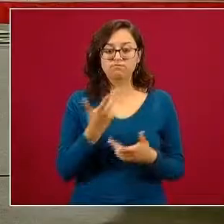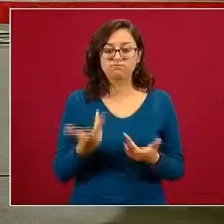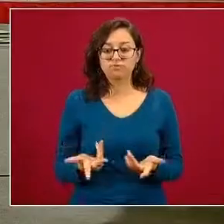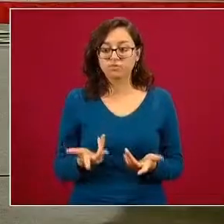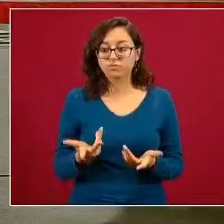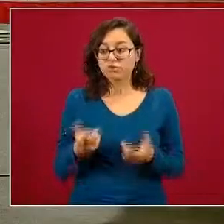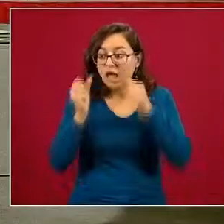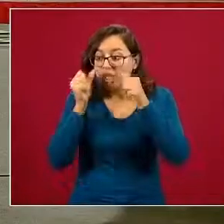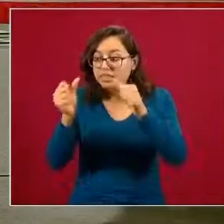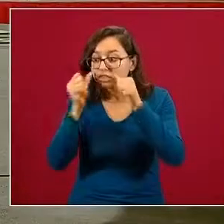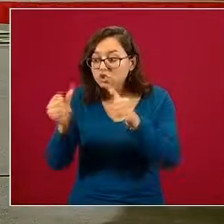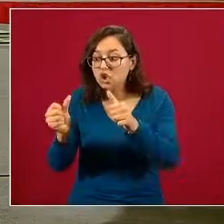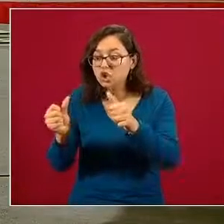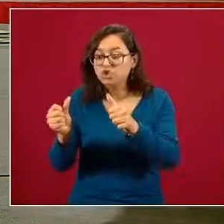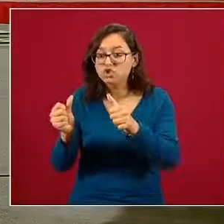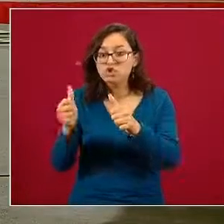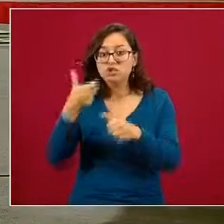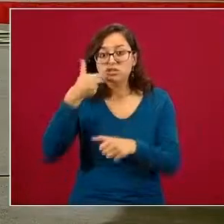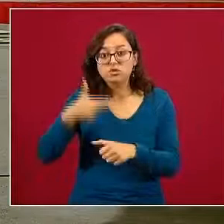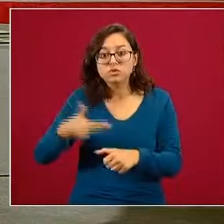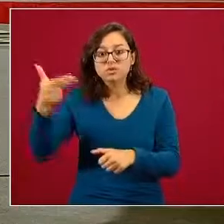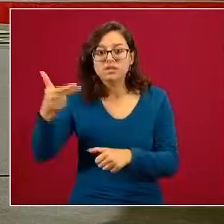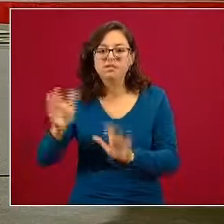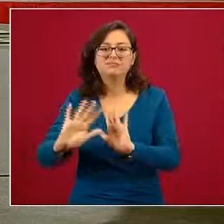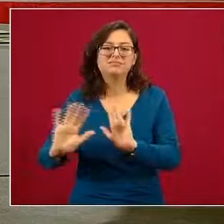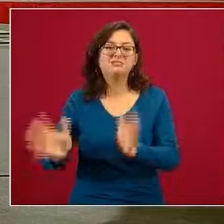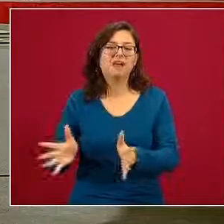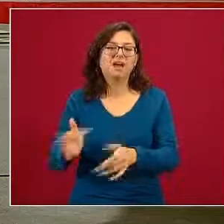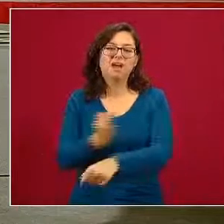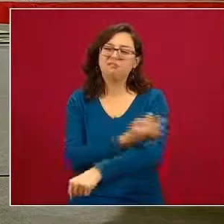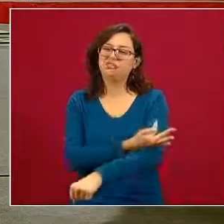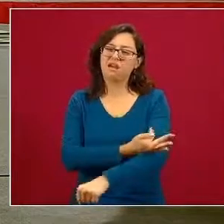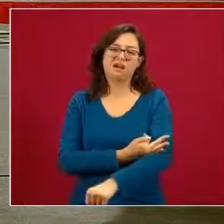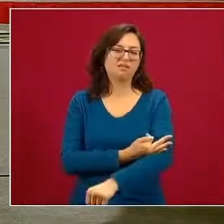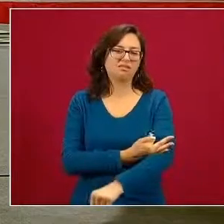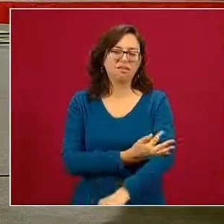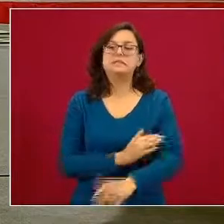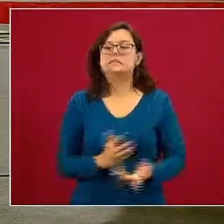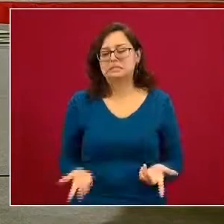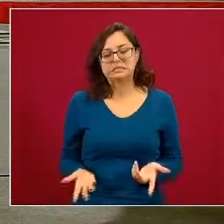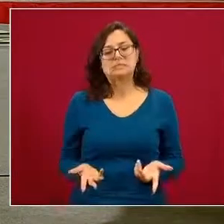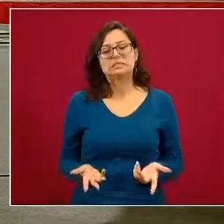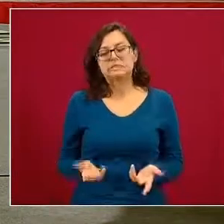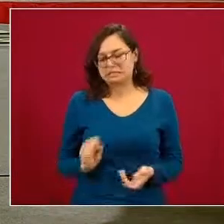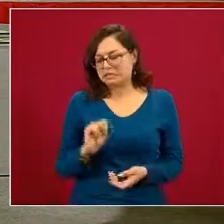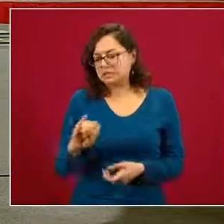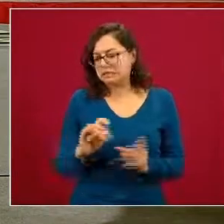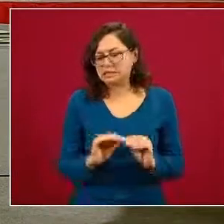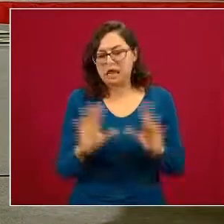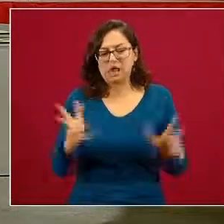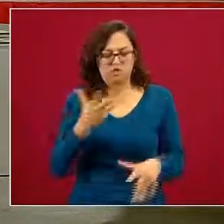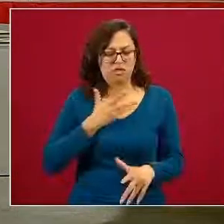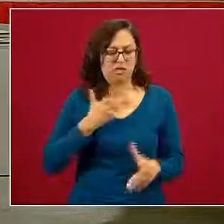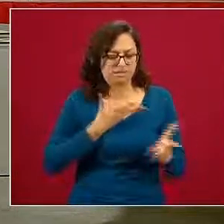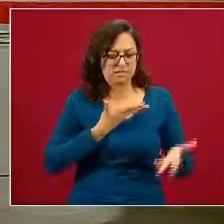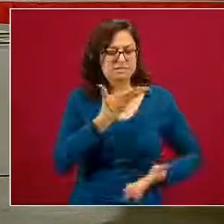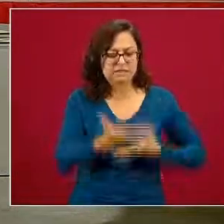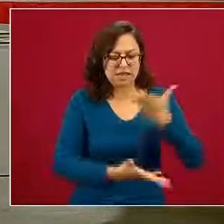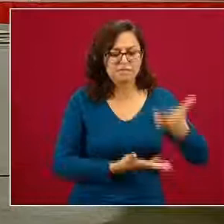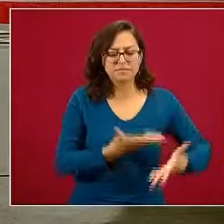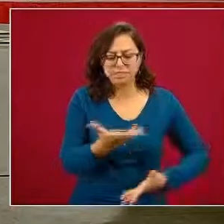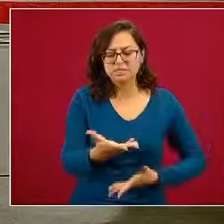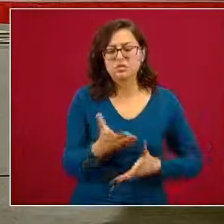estamos tarde desde luego los servicios de atención del intento suicida desde